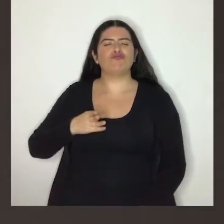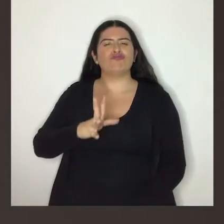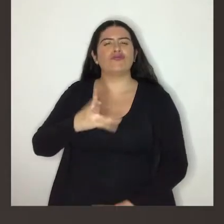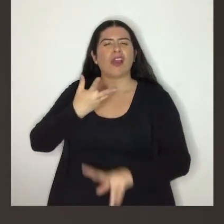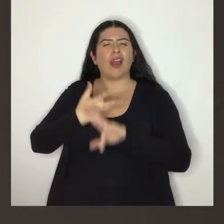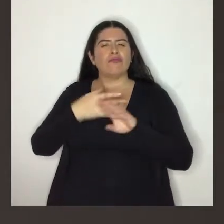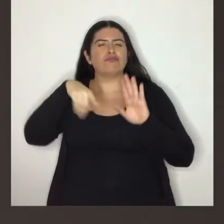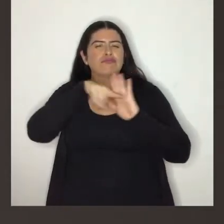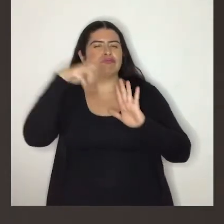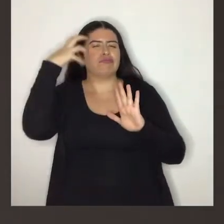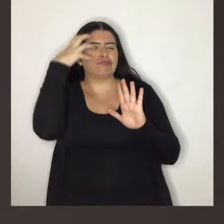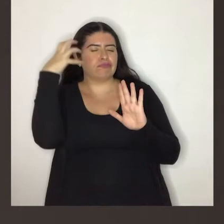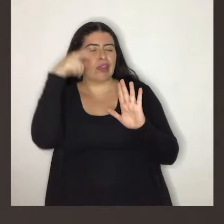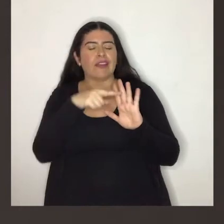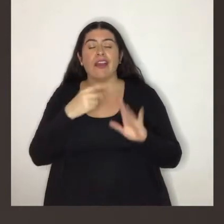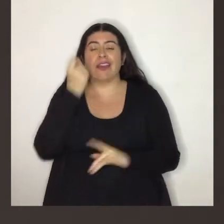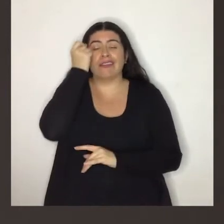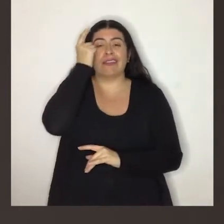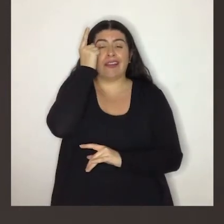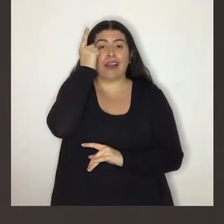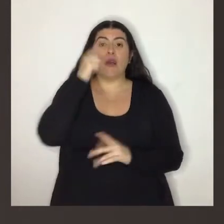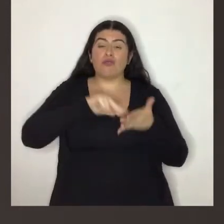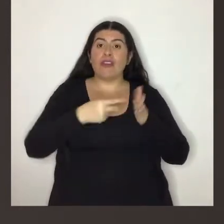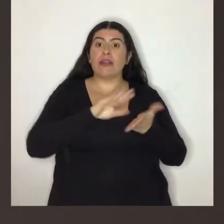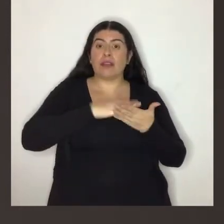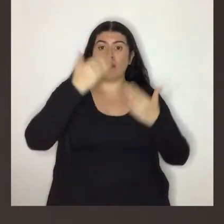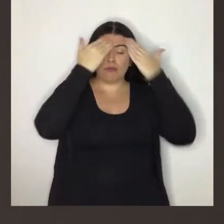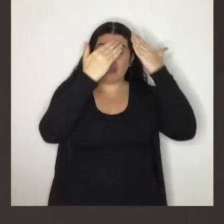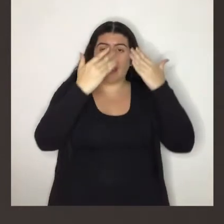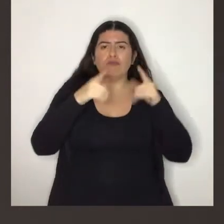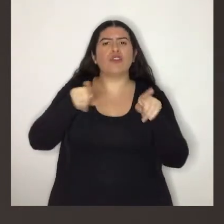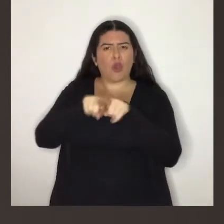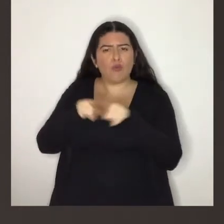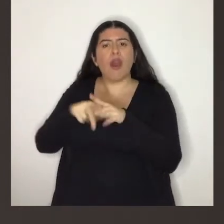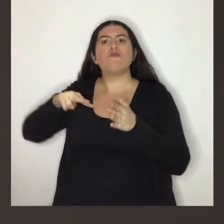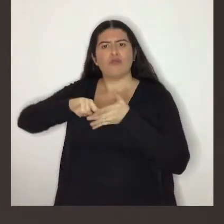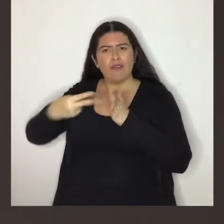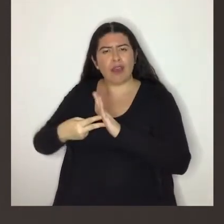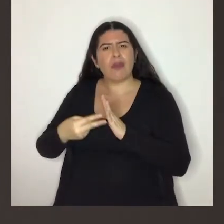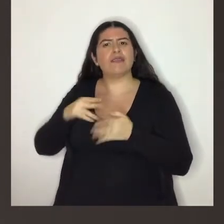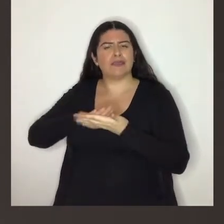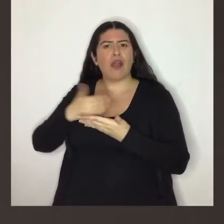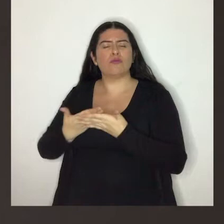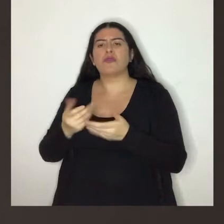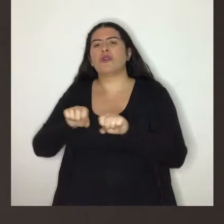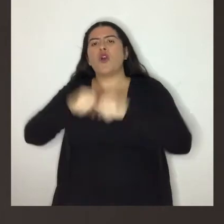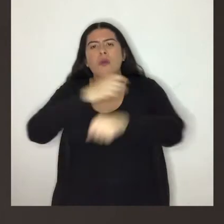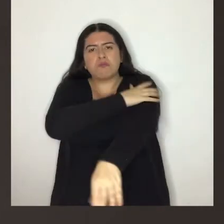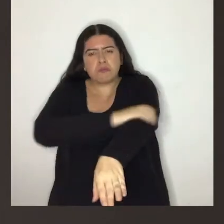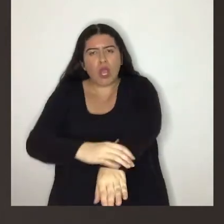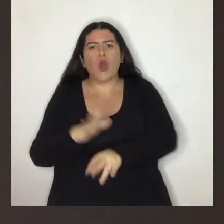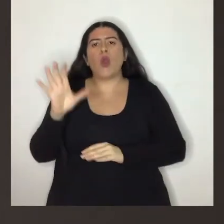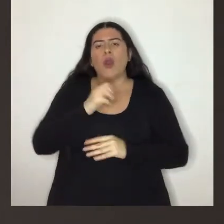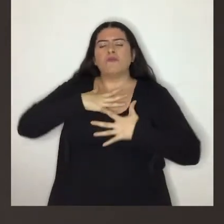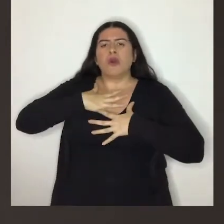¿Cuáles son los perjuicios que nos impiden entender que un problema de salud mental no es tan distinto a otro problema de salud? Si alguien se